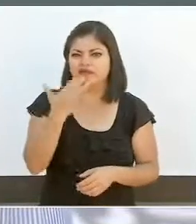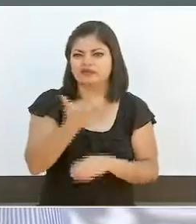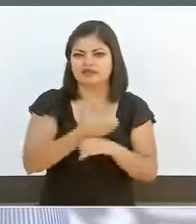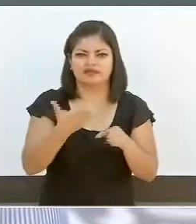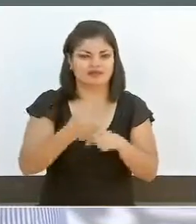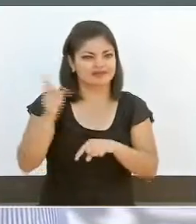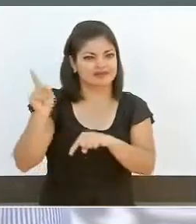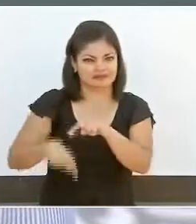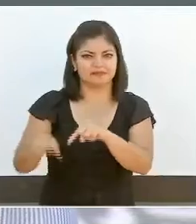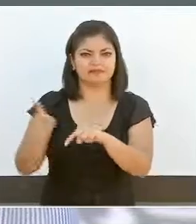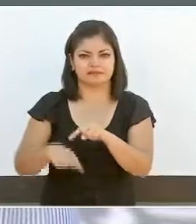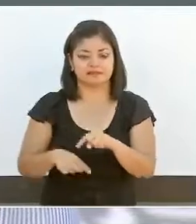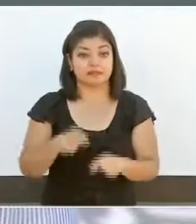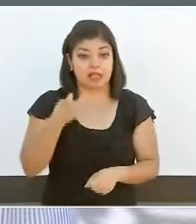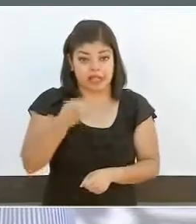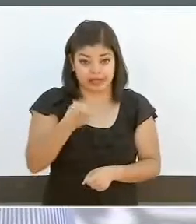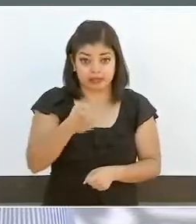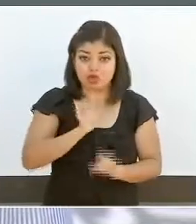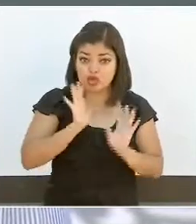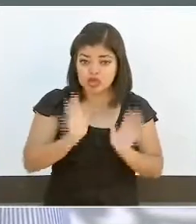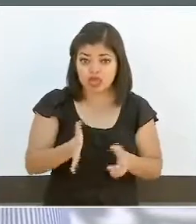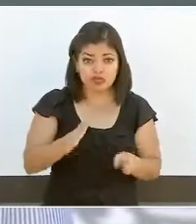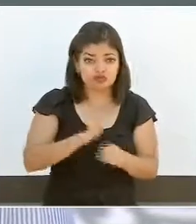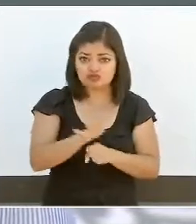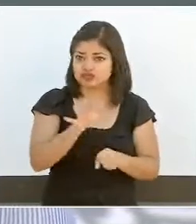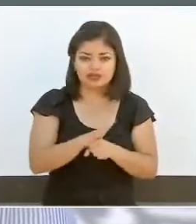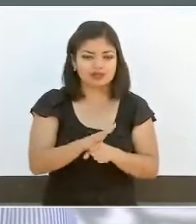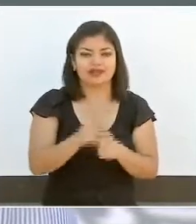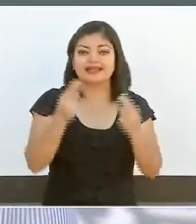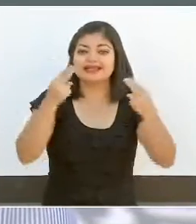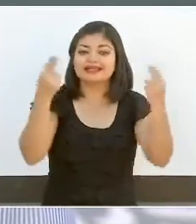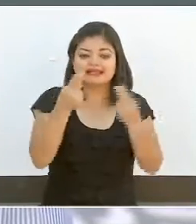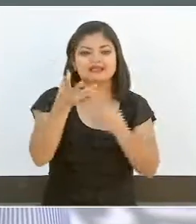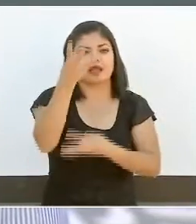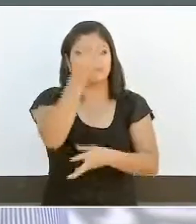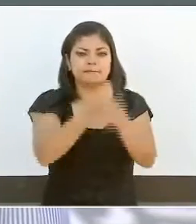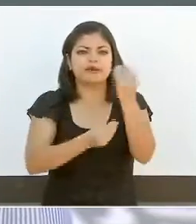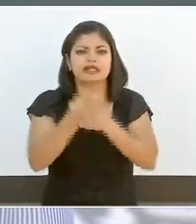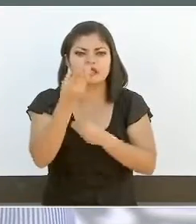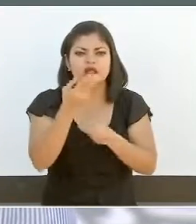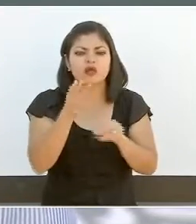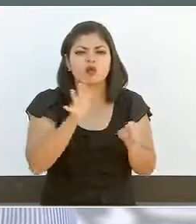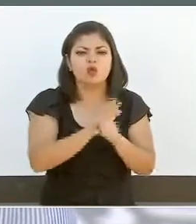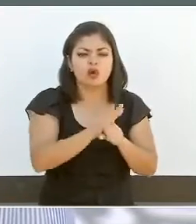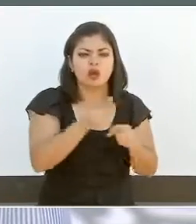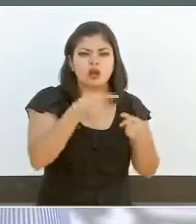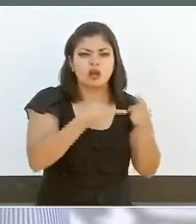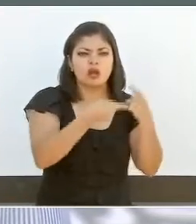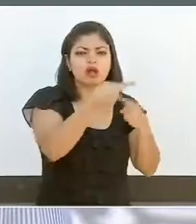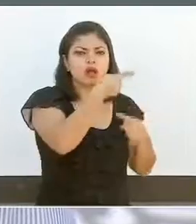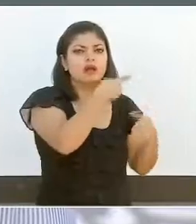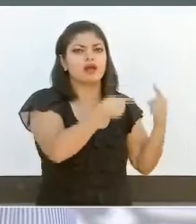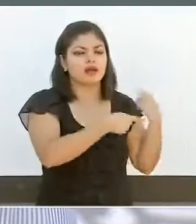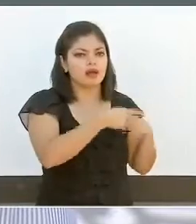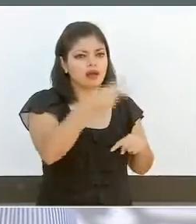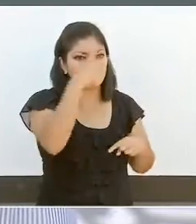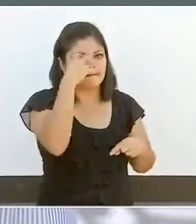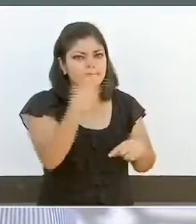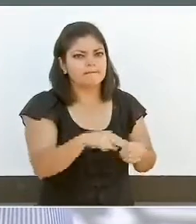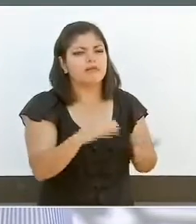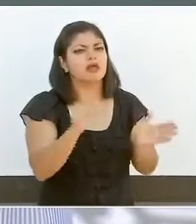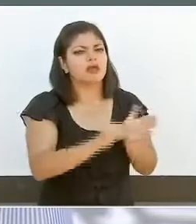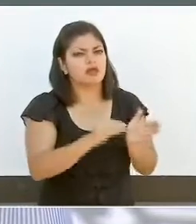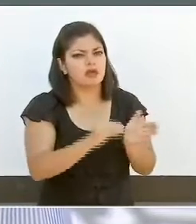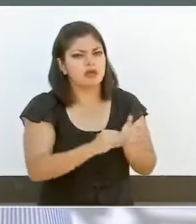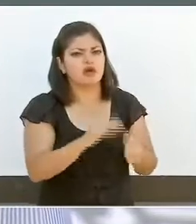nada de esto es suficiente si no atendemos las causas profundas que nos llevaron a todo lo que se está sufriendo en el país por la violencia